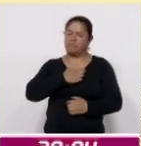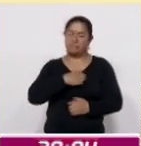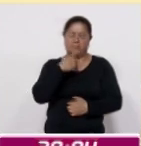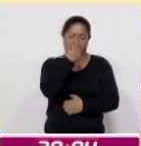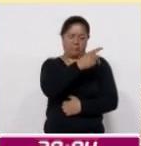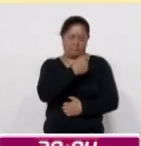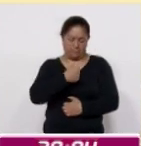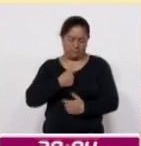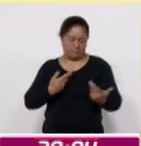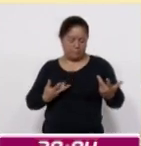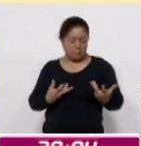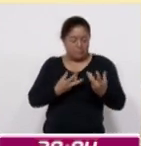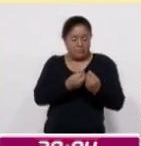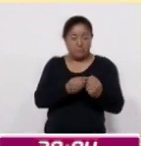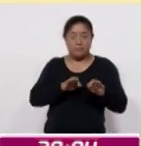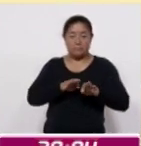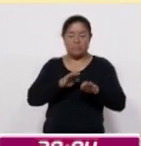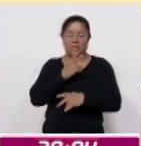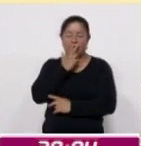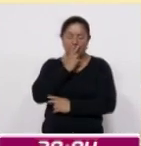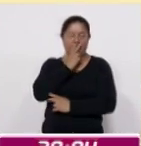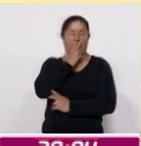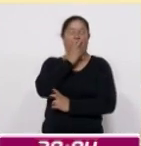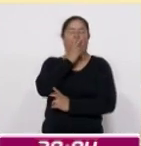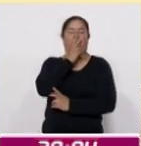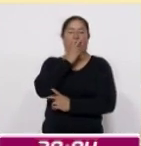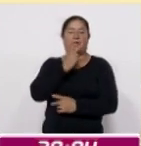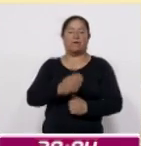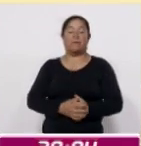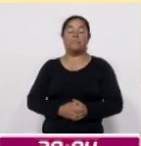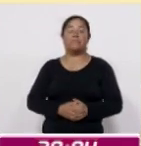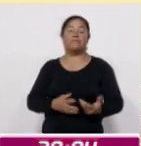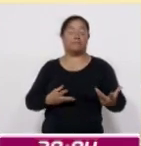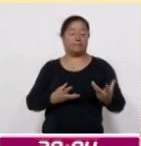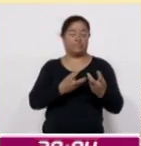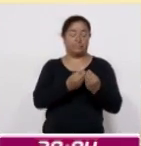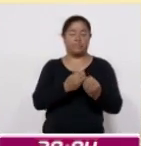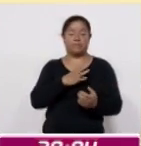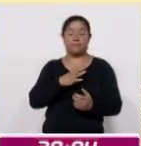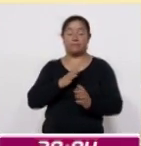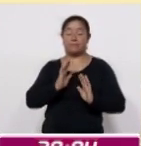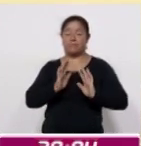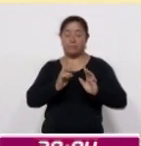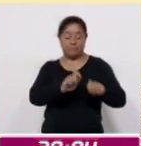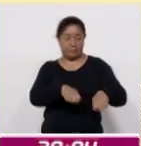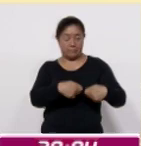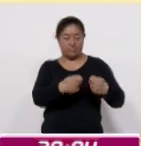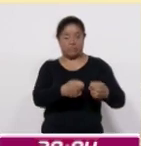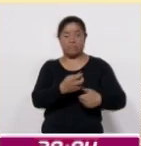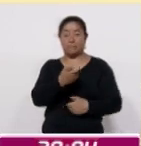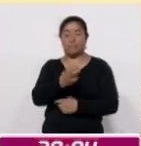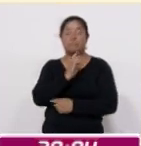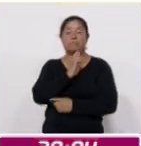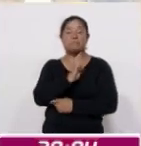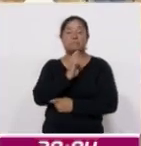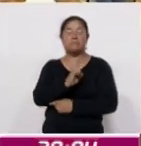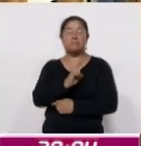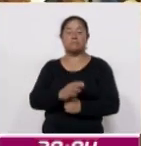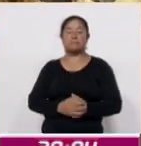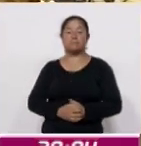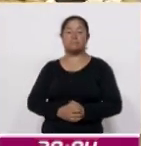lado, muy afortunada de que juntos pudimos entregar estos resultados.